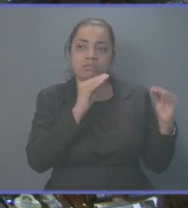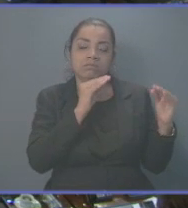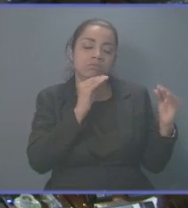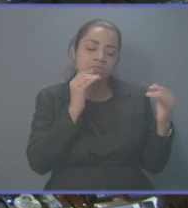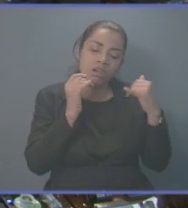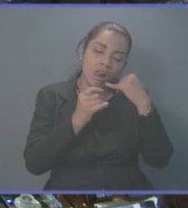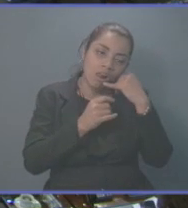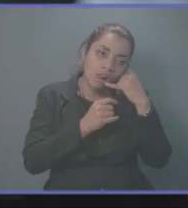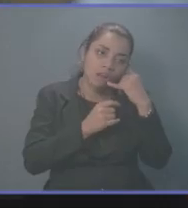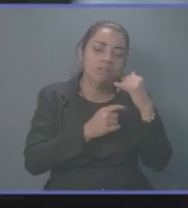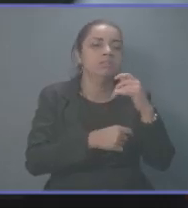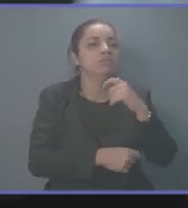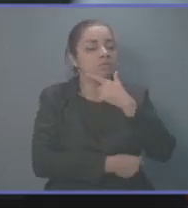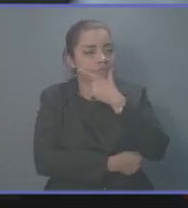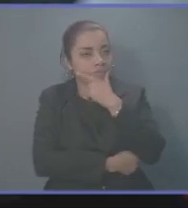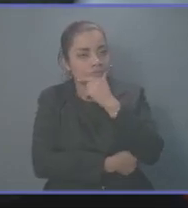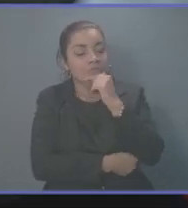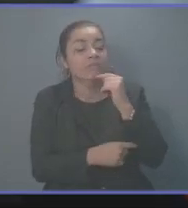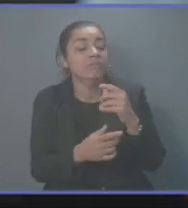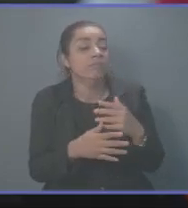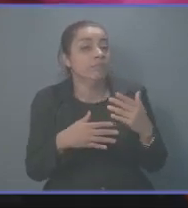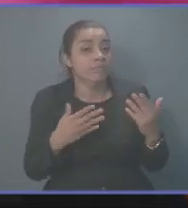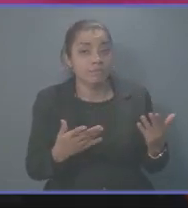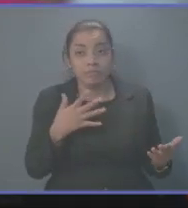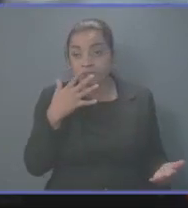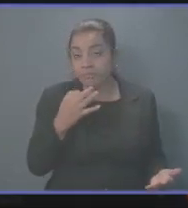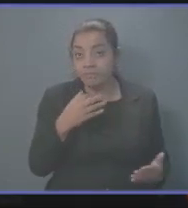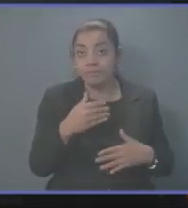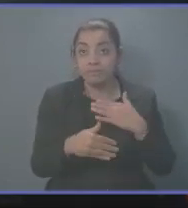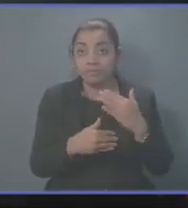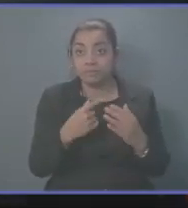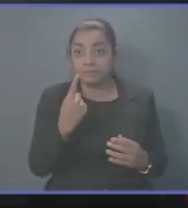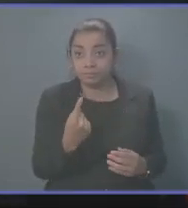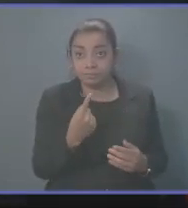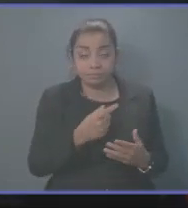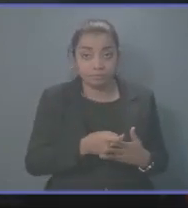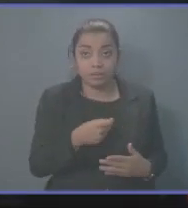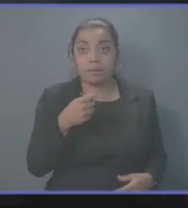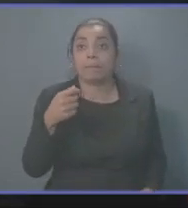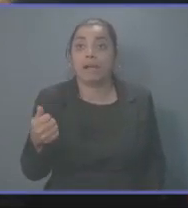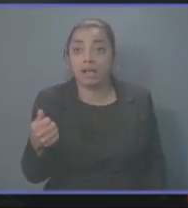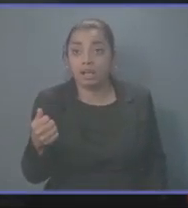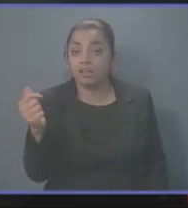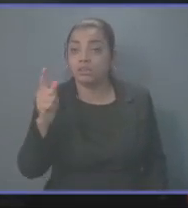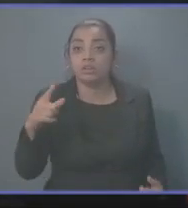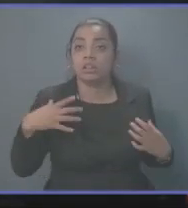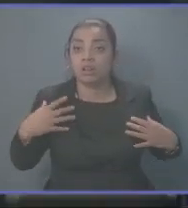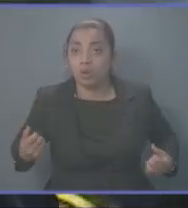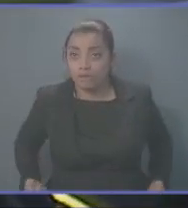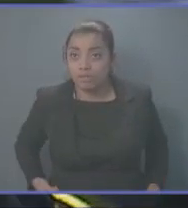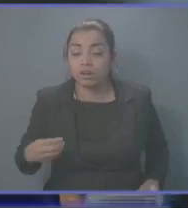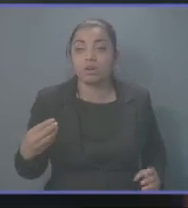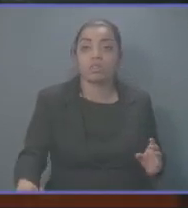Y la verdad que la amnistía lo que busca es que el contribuyente pague, no que el fisco devuelva.